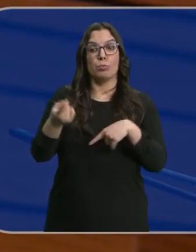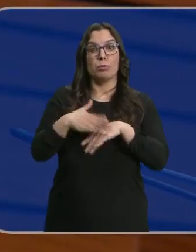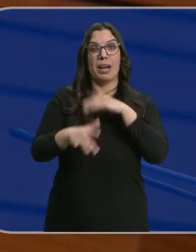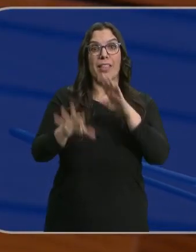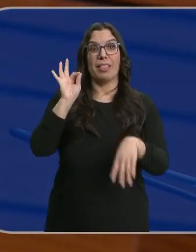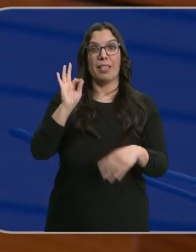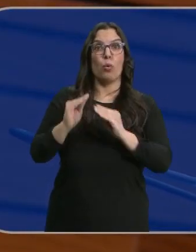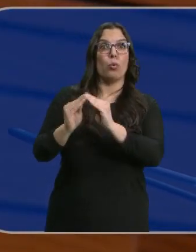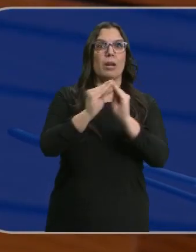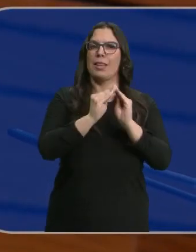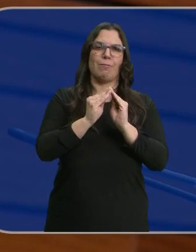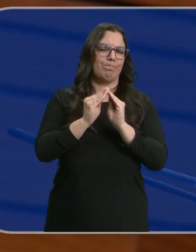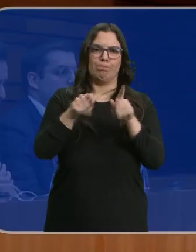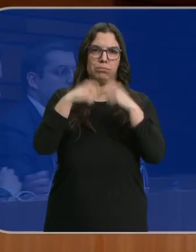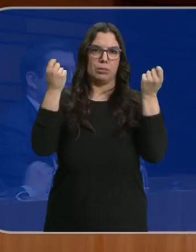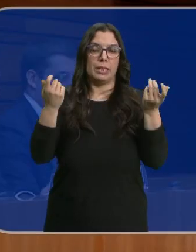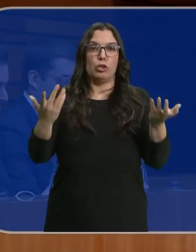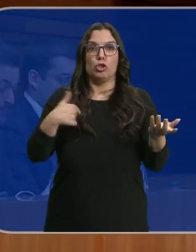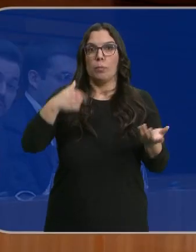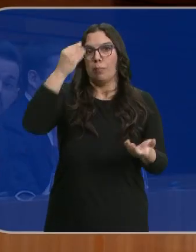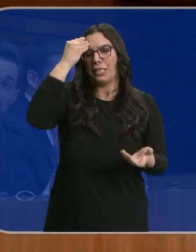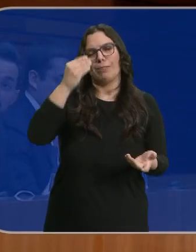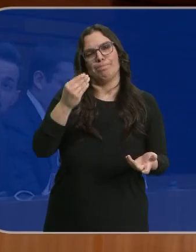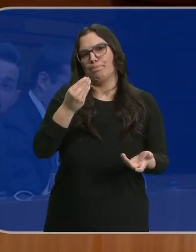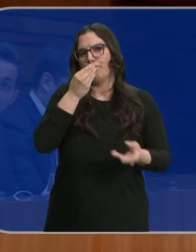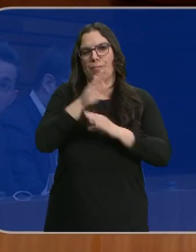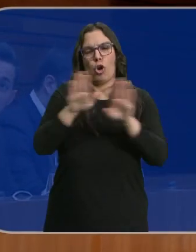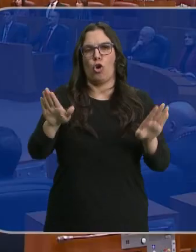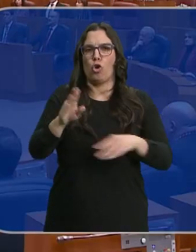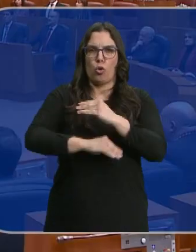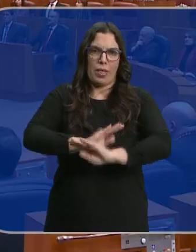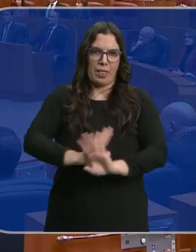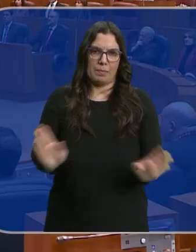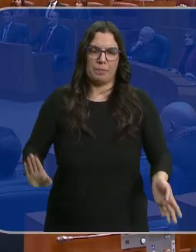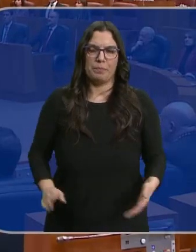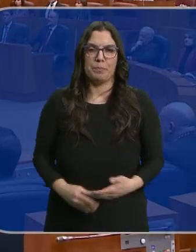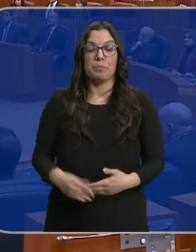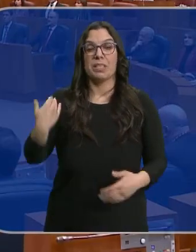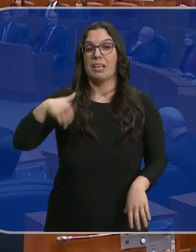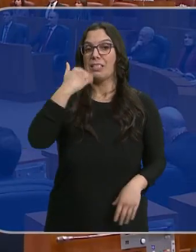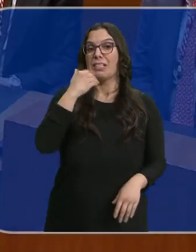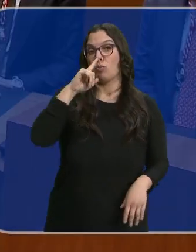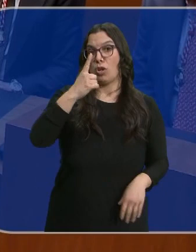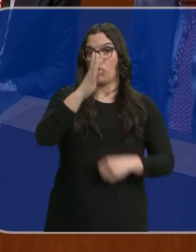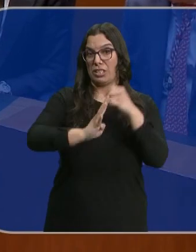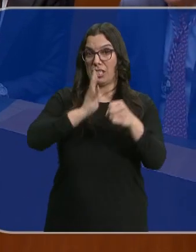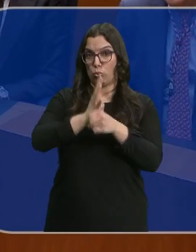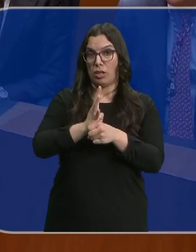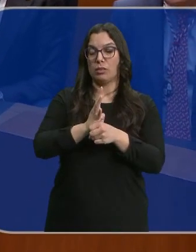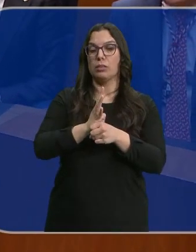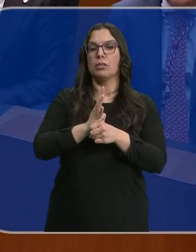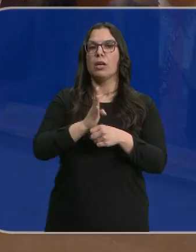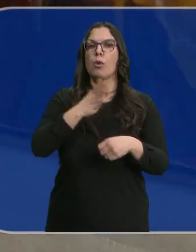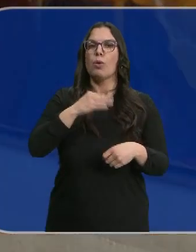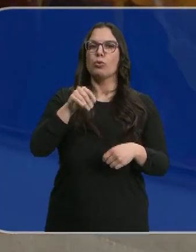decidir esa unanimidad no existió. Entonces, creí que lo más oportuno era que no fuera así. Llevamos casi un año ya de legislatura. No sé